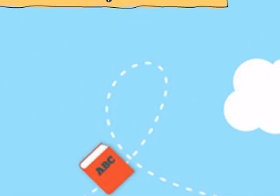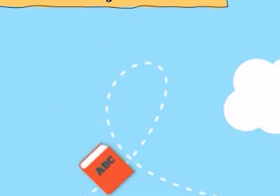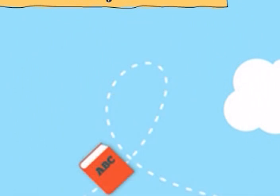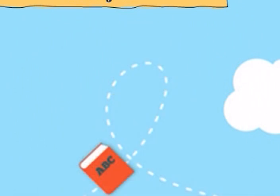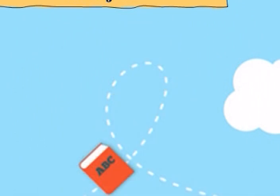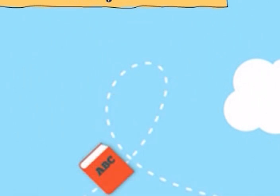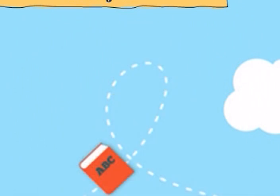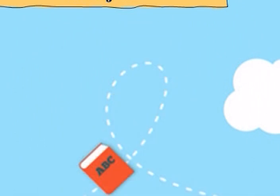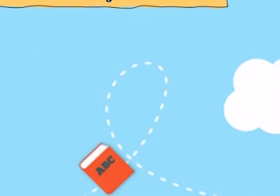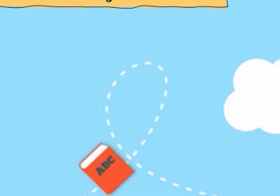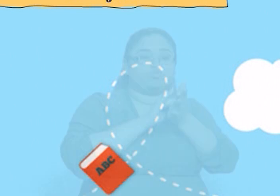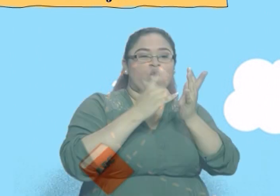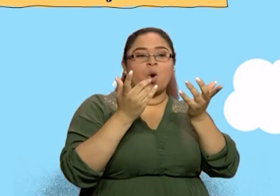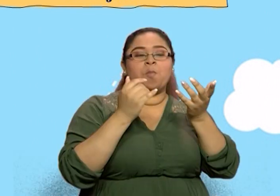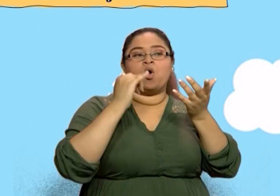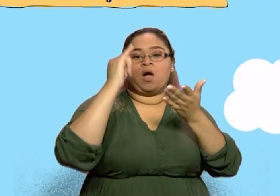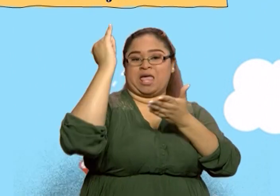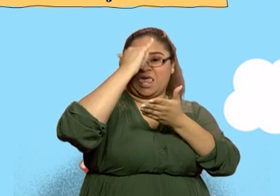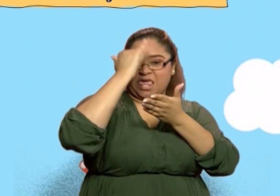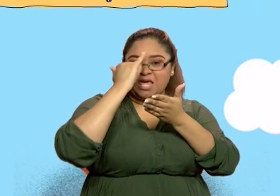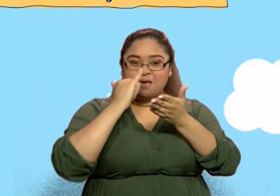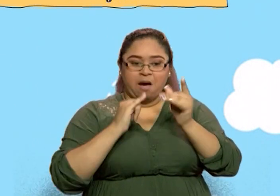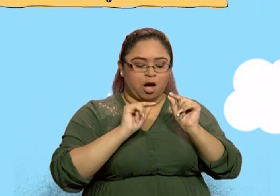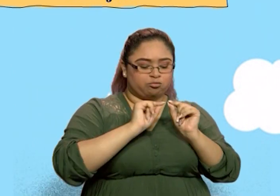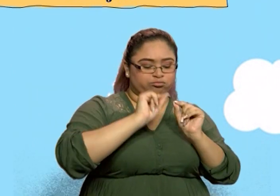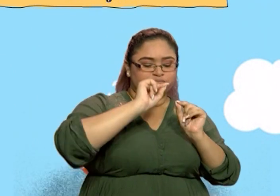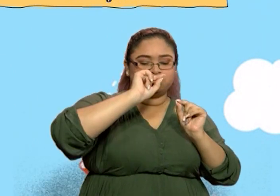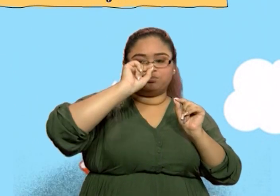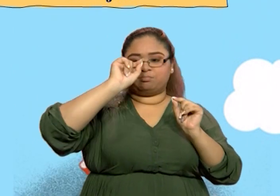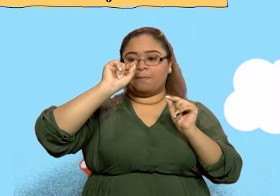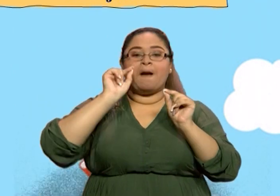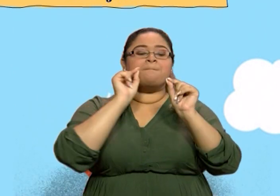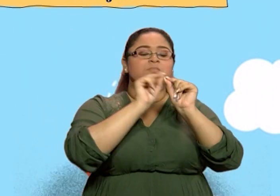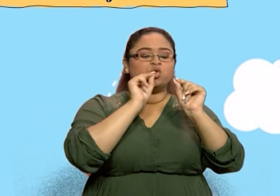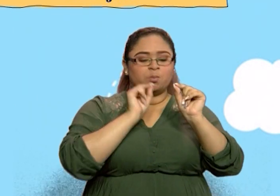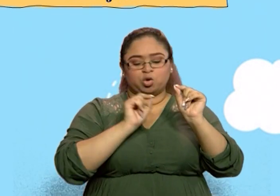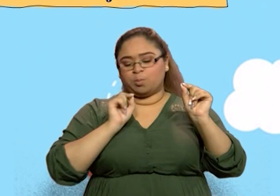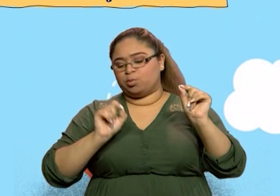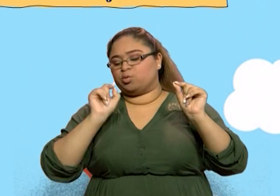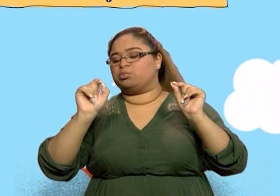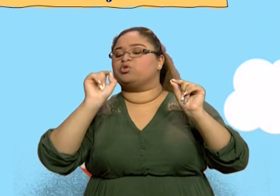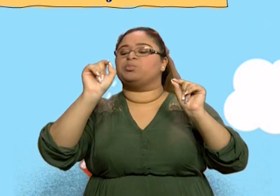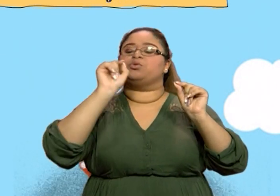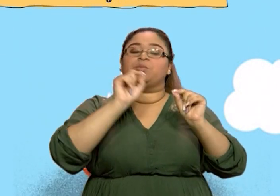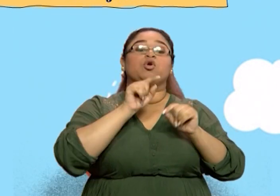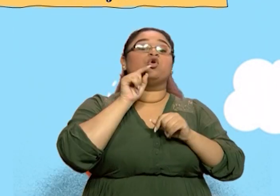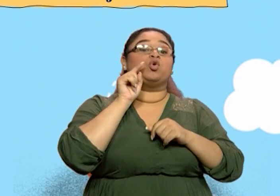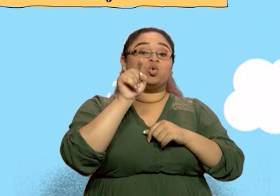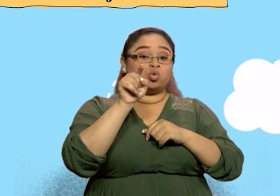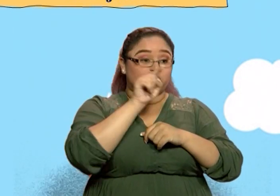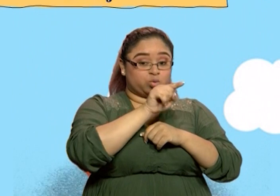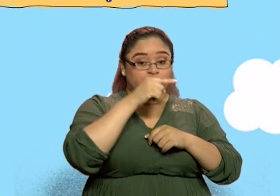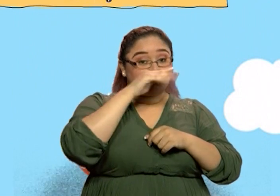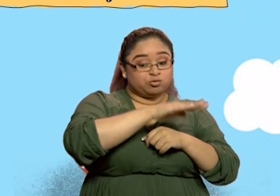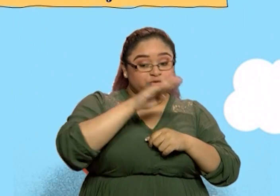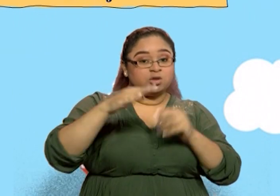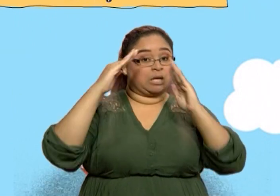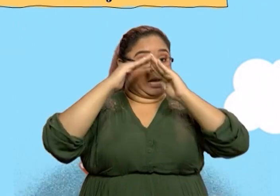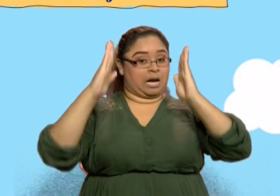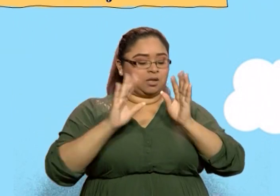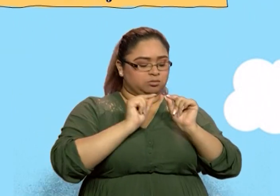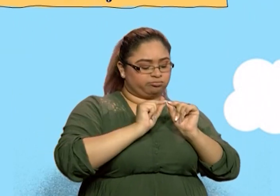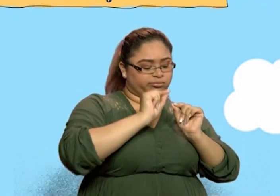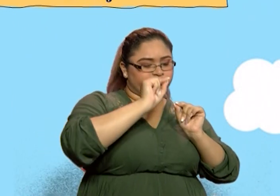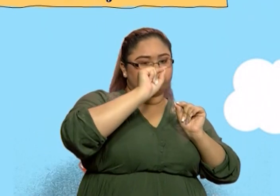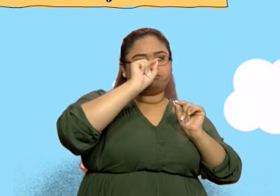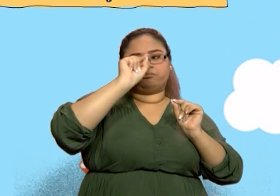de las imágenes. Y luego vas a encontrar un fenómeno atmosférico que representan, ¿verdad?